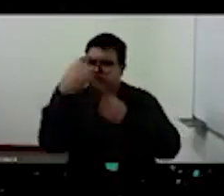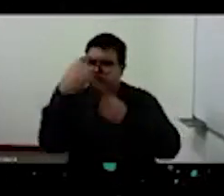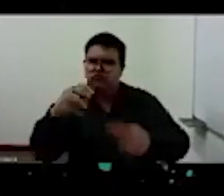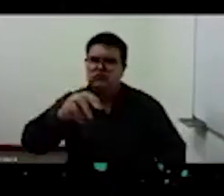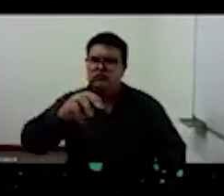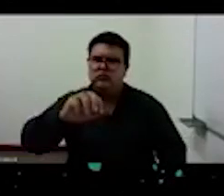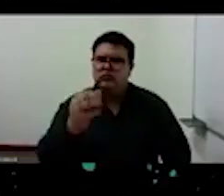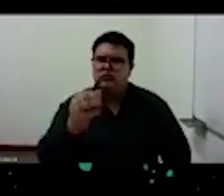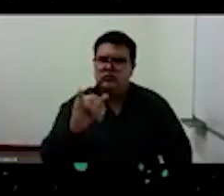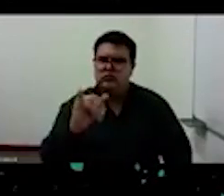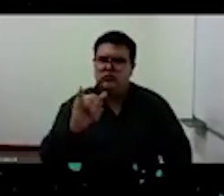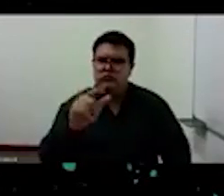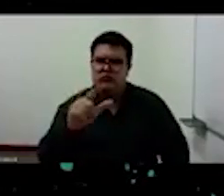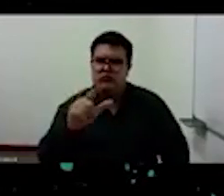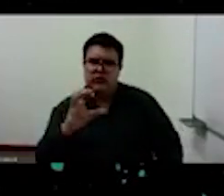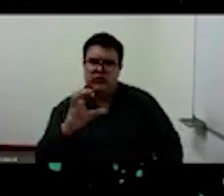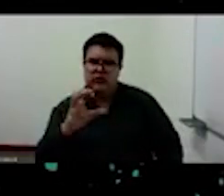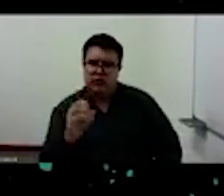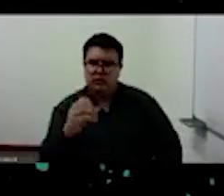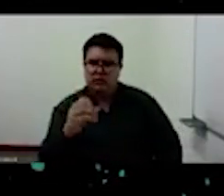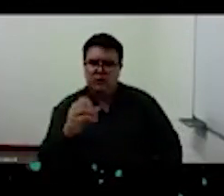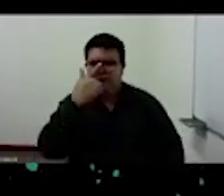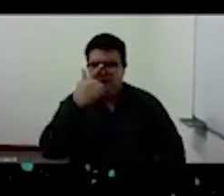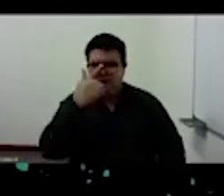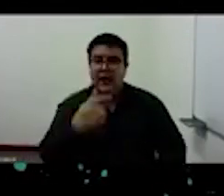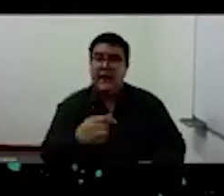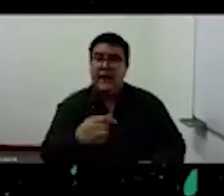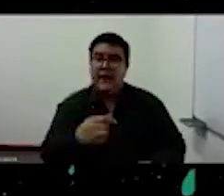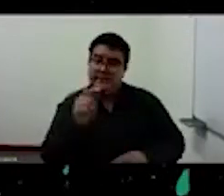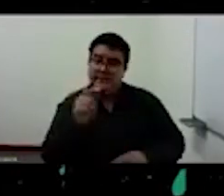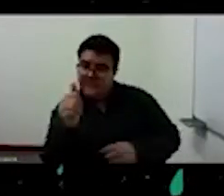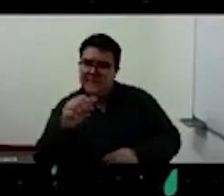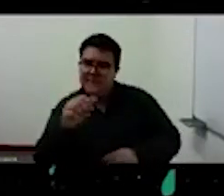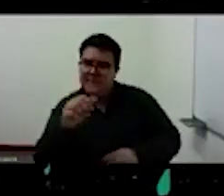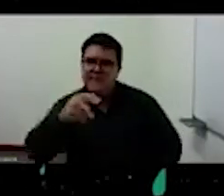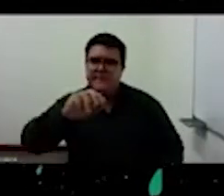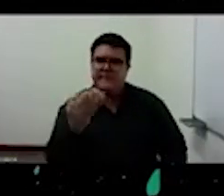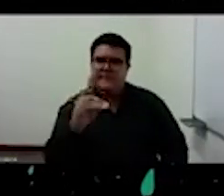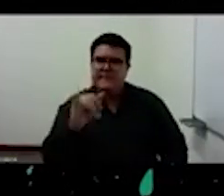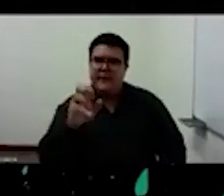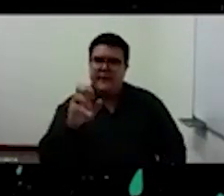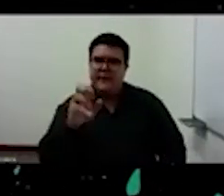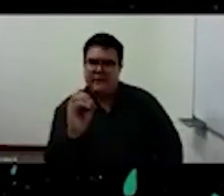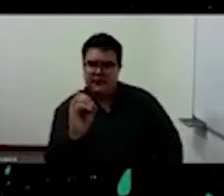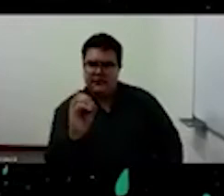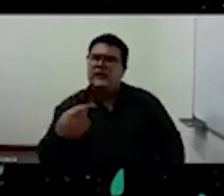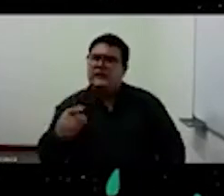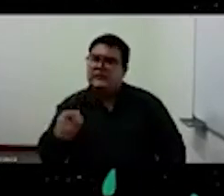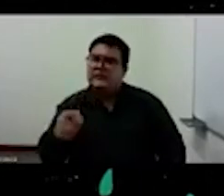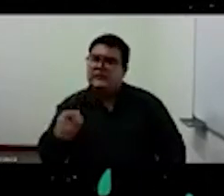Y Machiavelli es importante porque